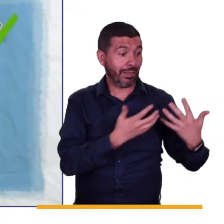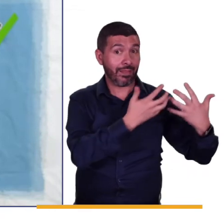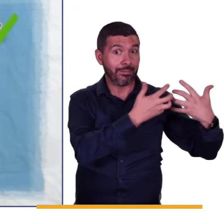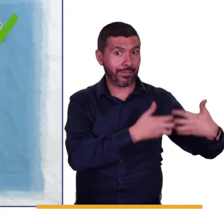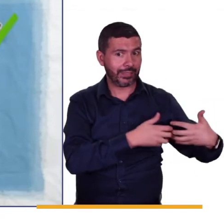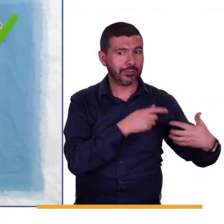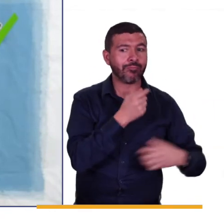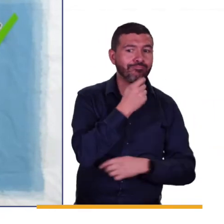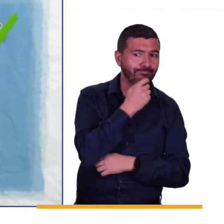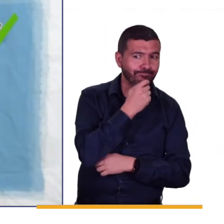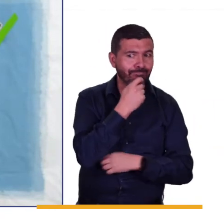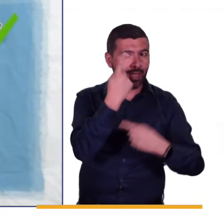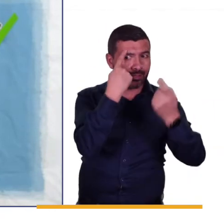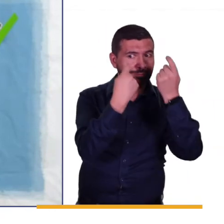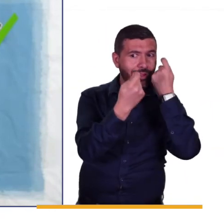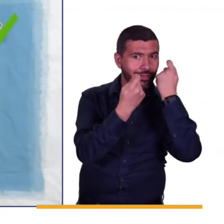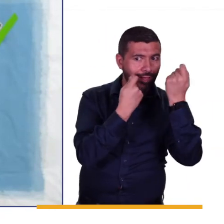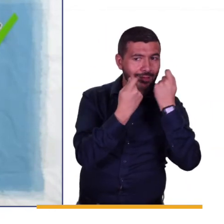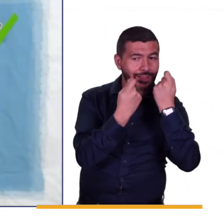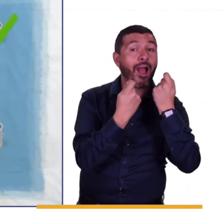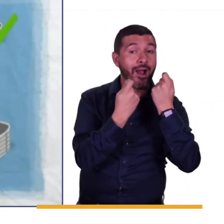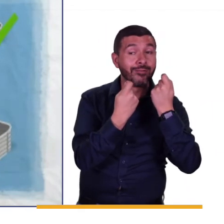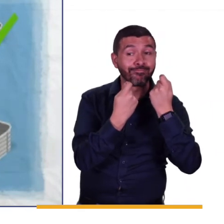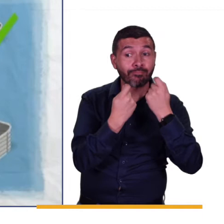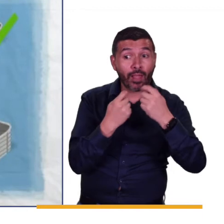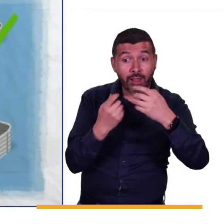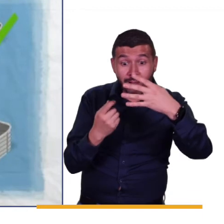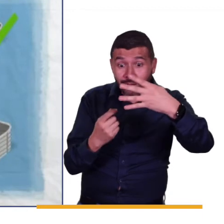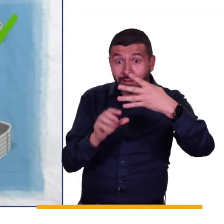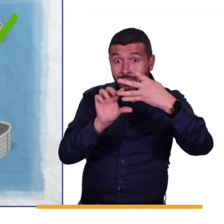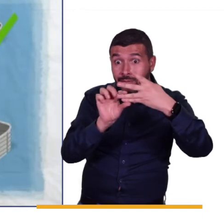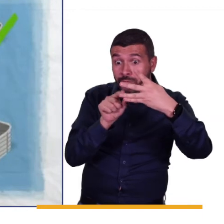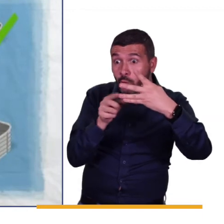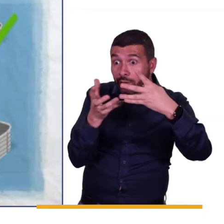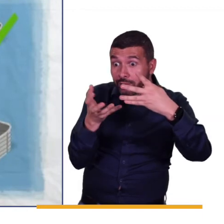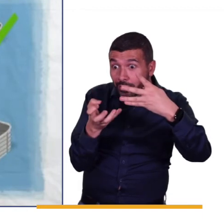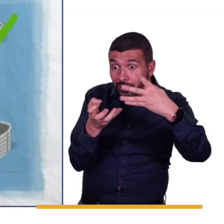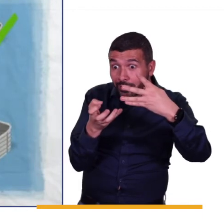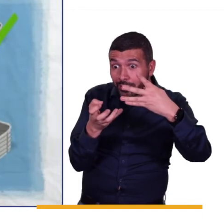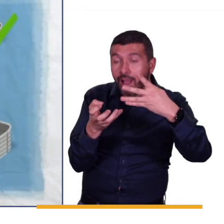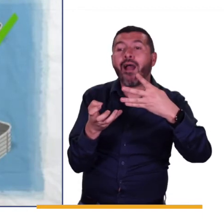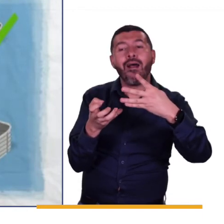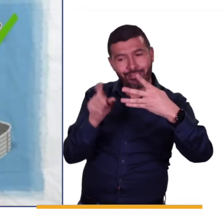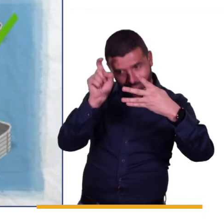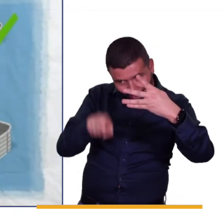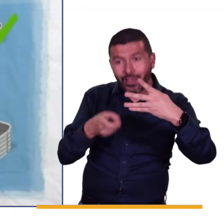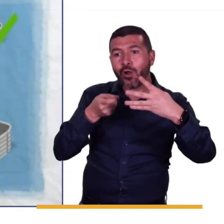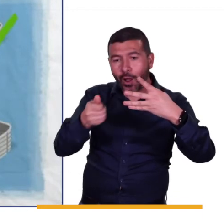deberán adquirir también las boletas para los otros dos partidos menos demandados.